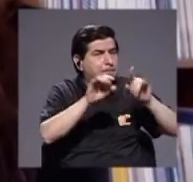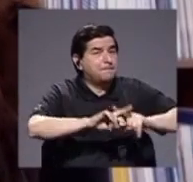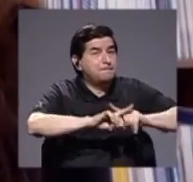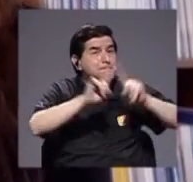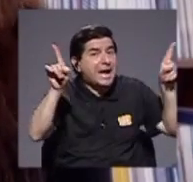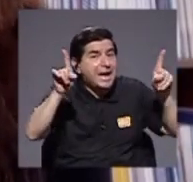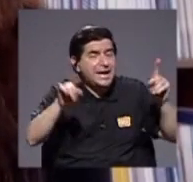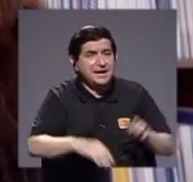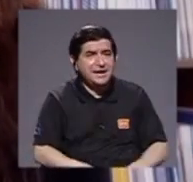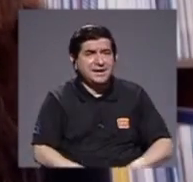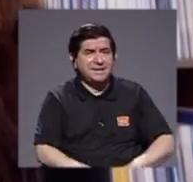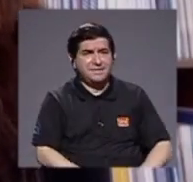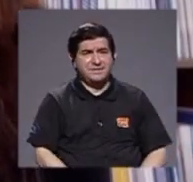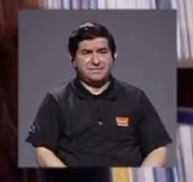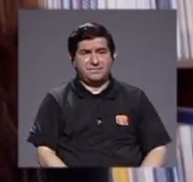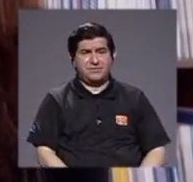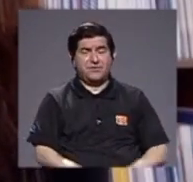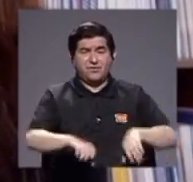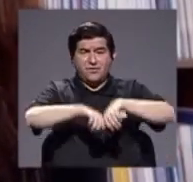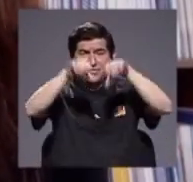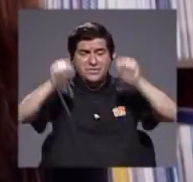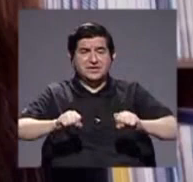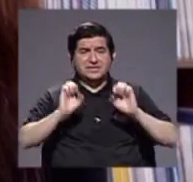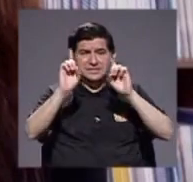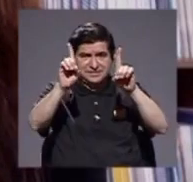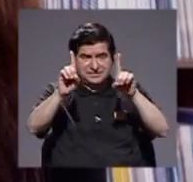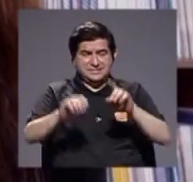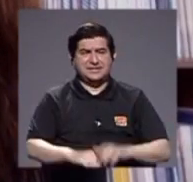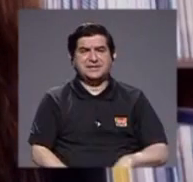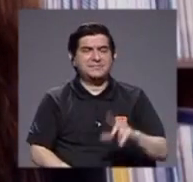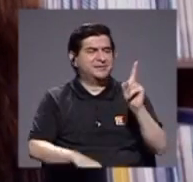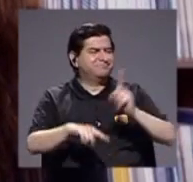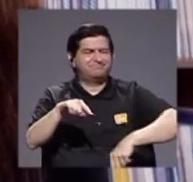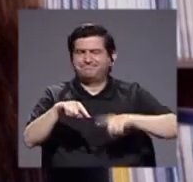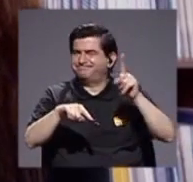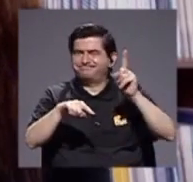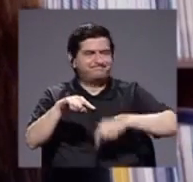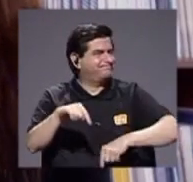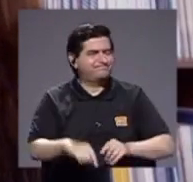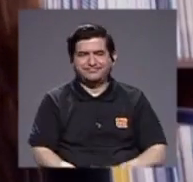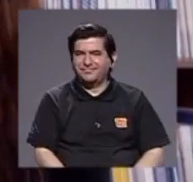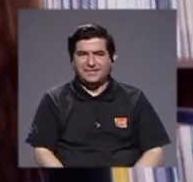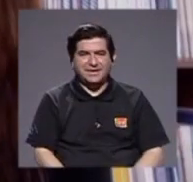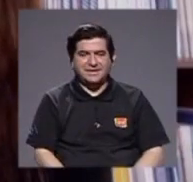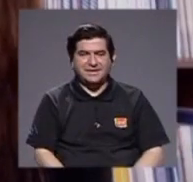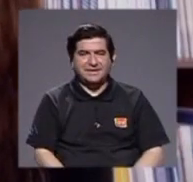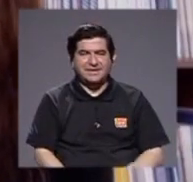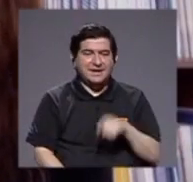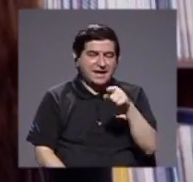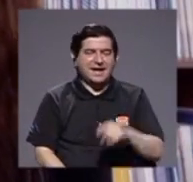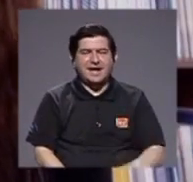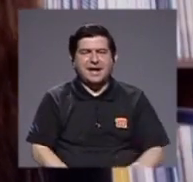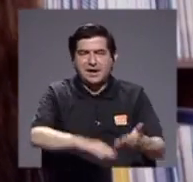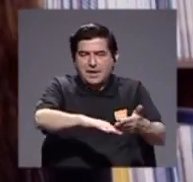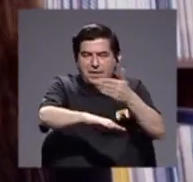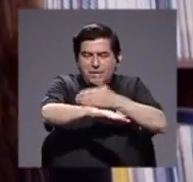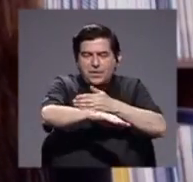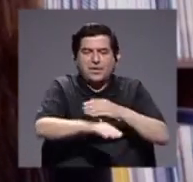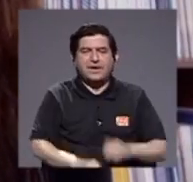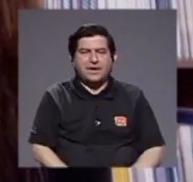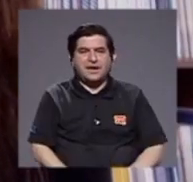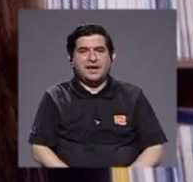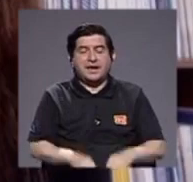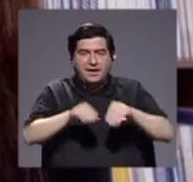sin embargo, tenemos un centro, un sistema educativo que no ha logrado pues hacer la corrida hacia adelante en la red,